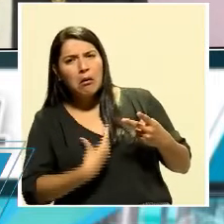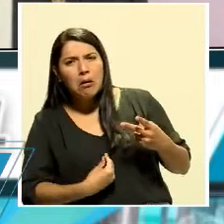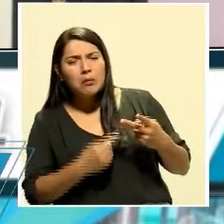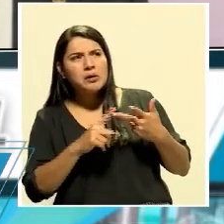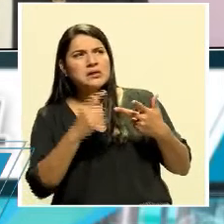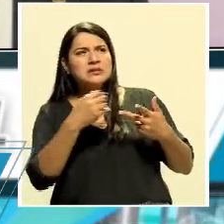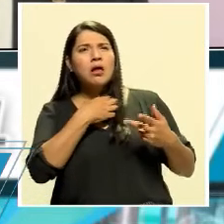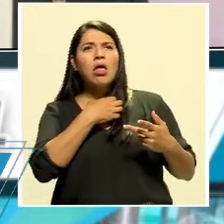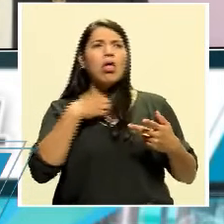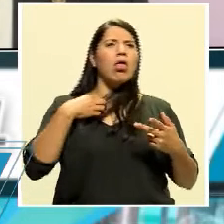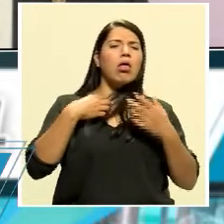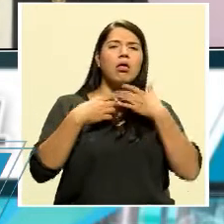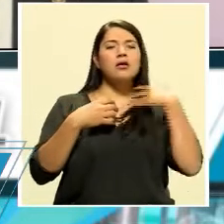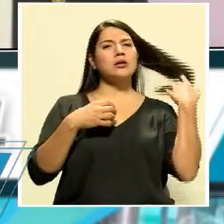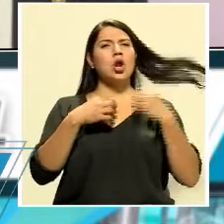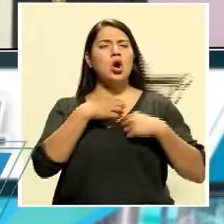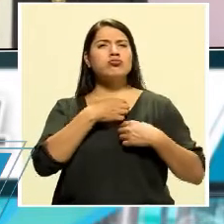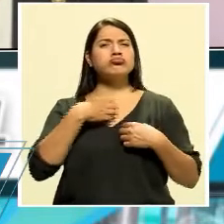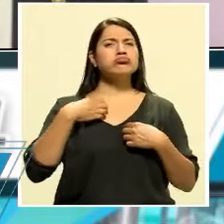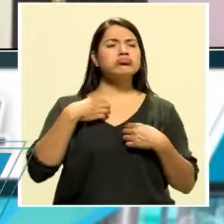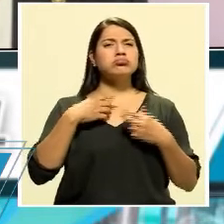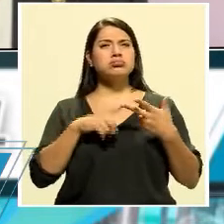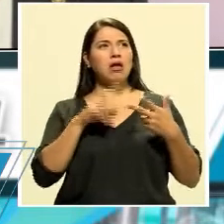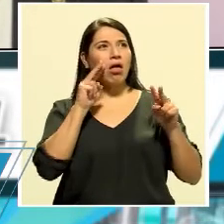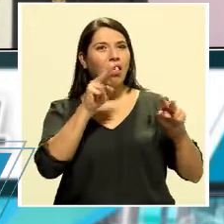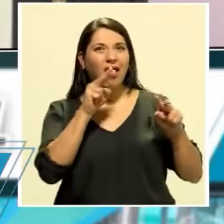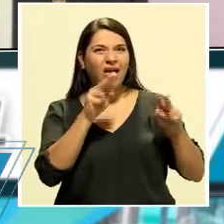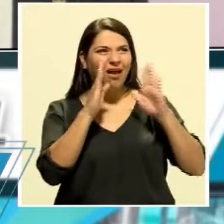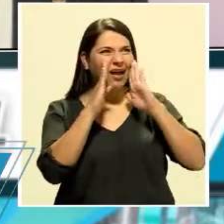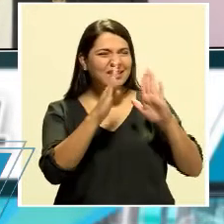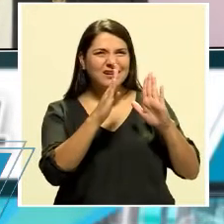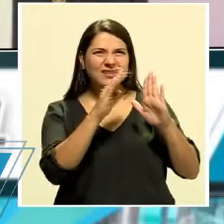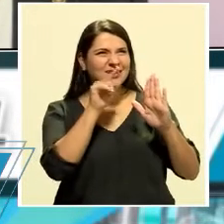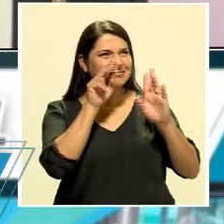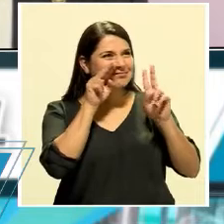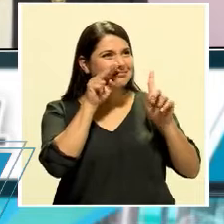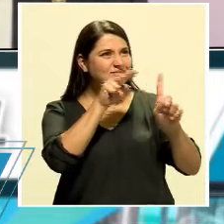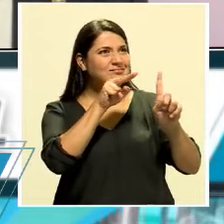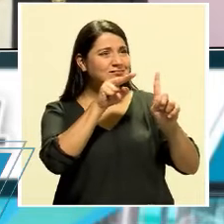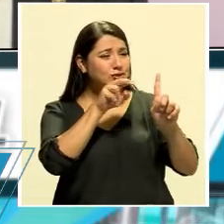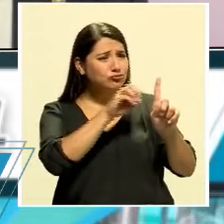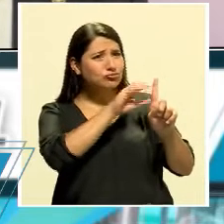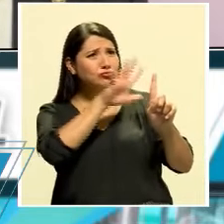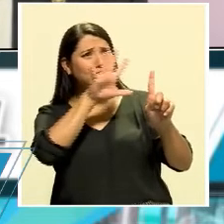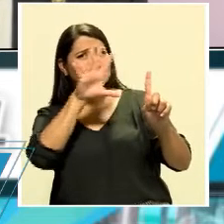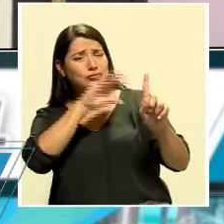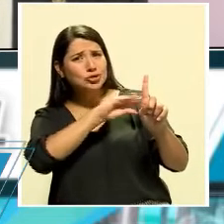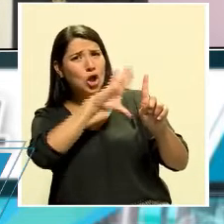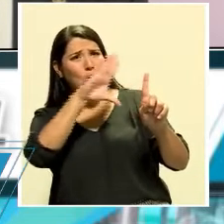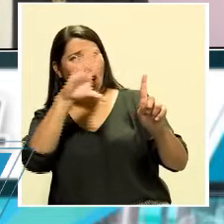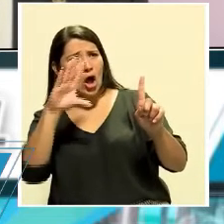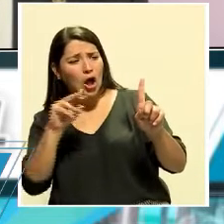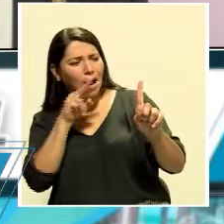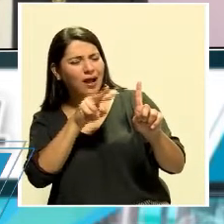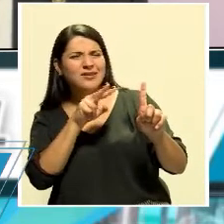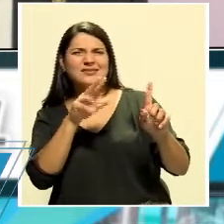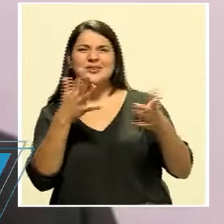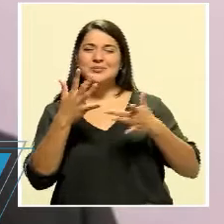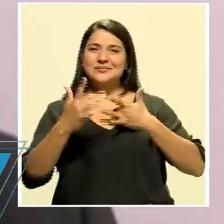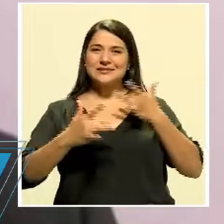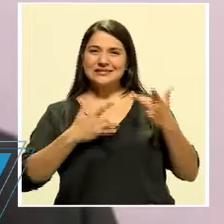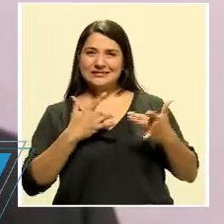si tiene la corbata torcida. ¿Cómo vive esto de estar expuesto todo el tiempo al escrutinio público?